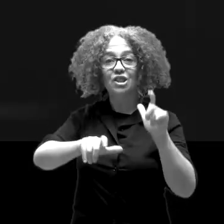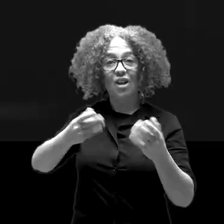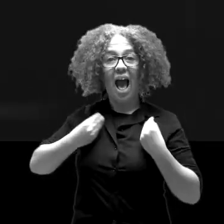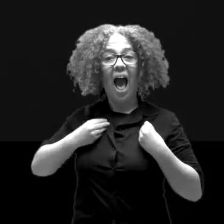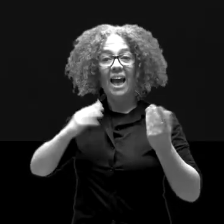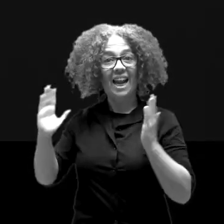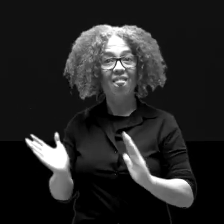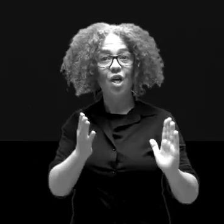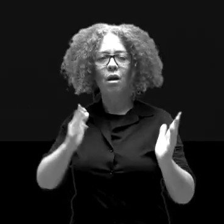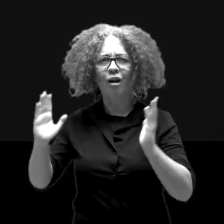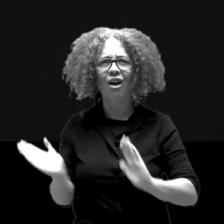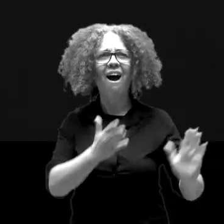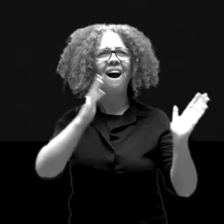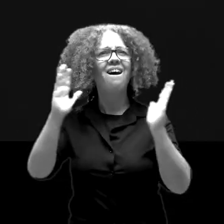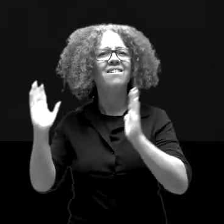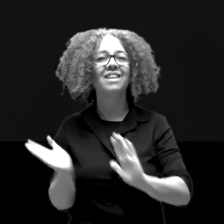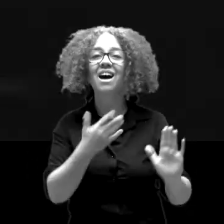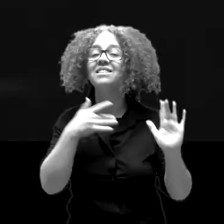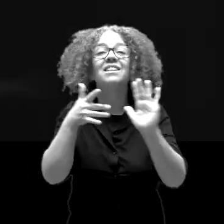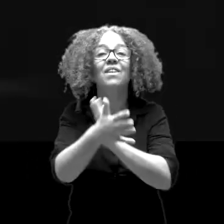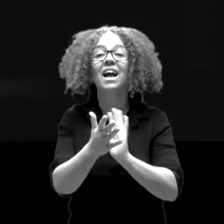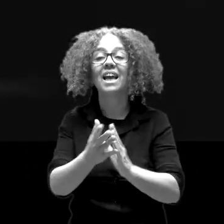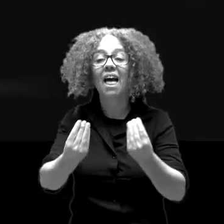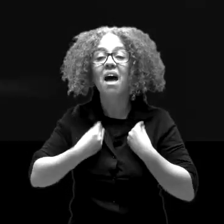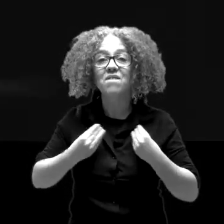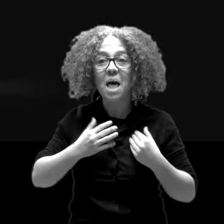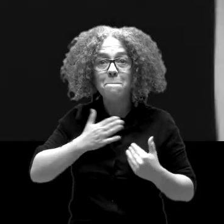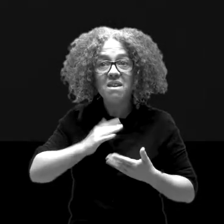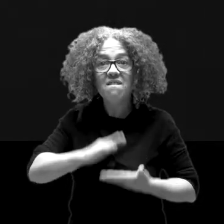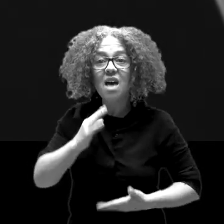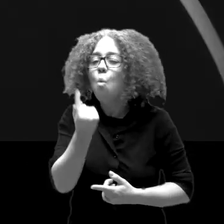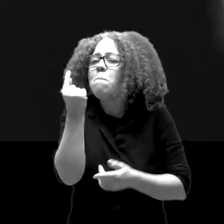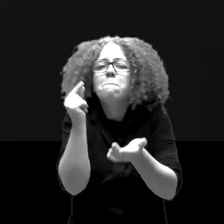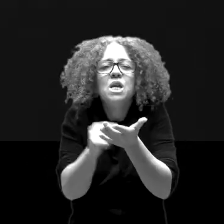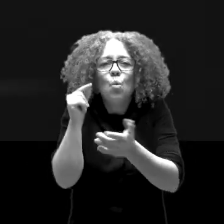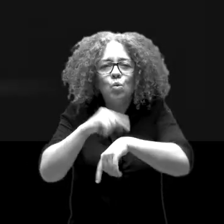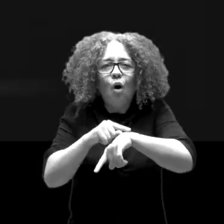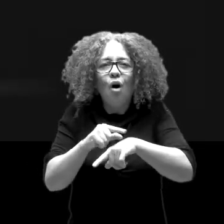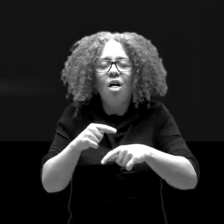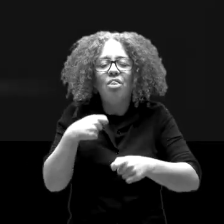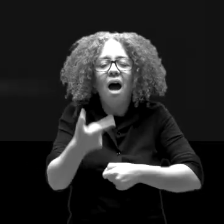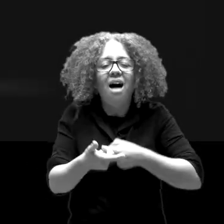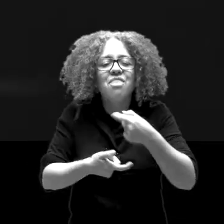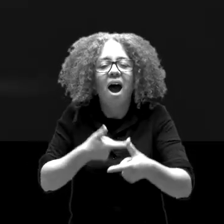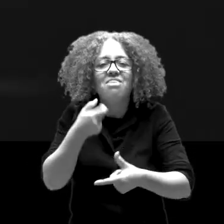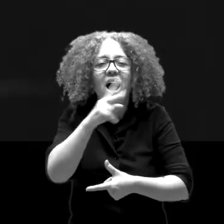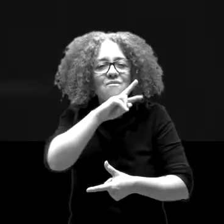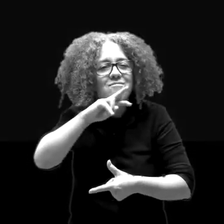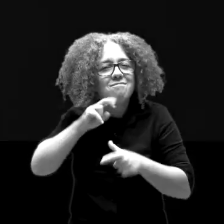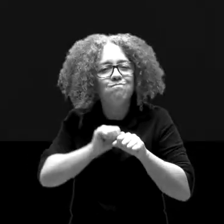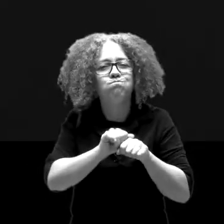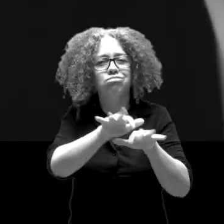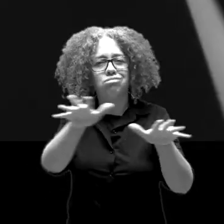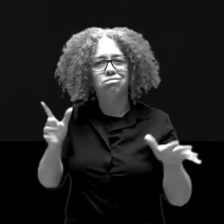minuto de nuestra vida es capaz de dejar un rastro, dibujando en el tiempo un legado que pueda ayudar a otros